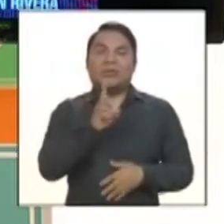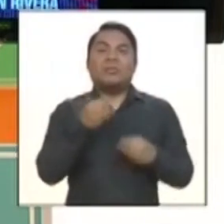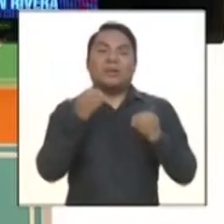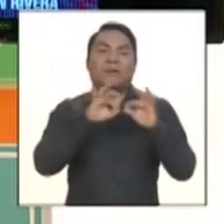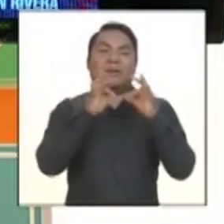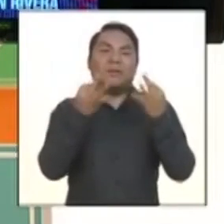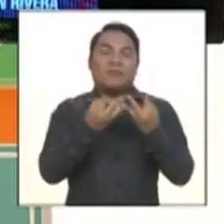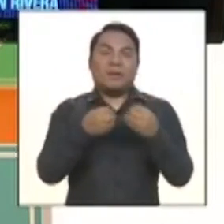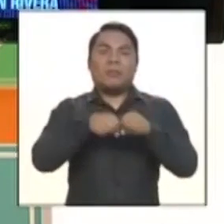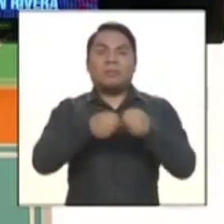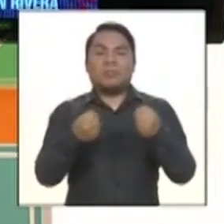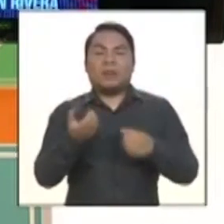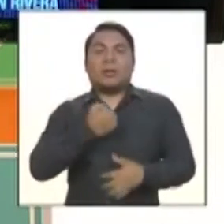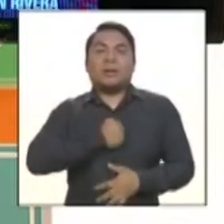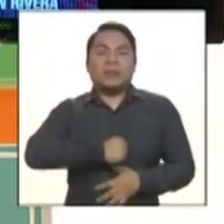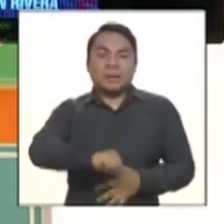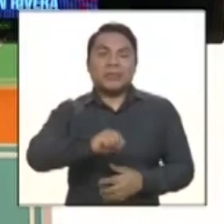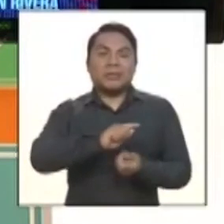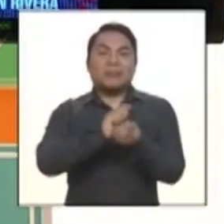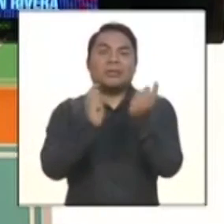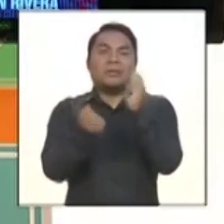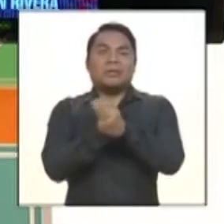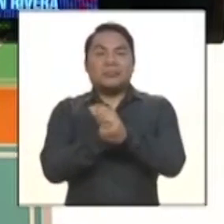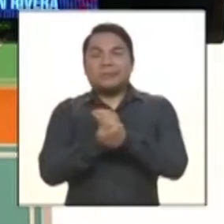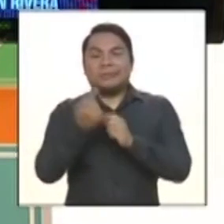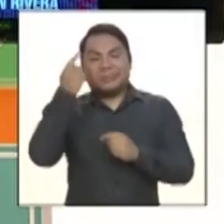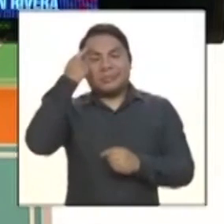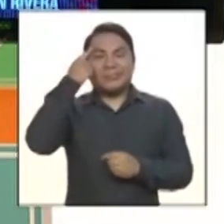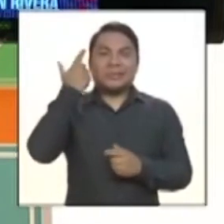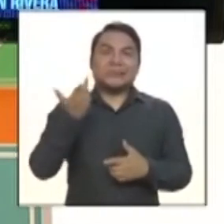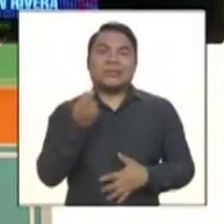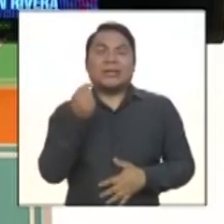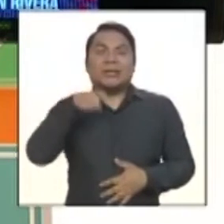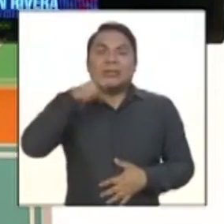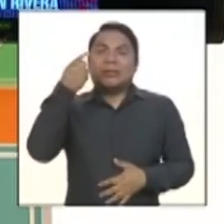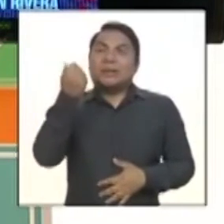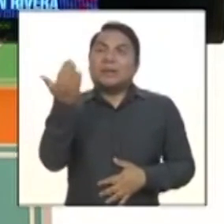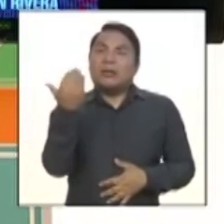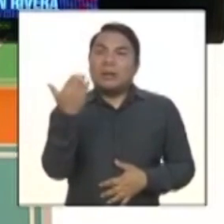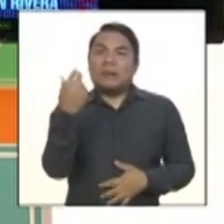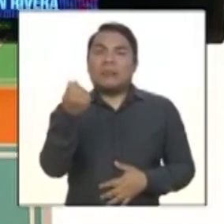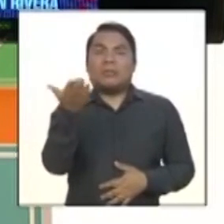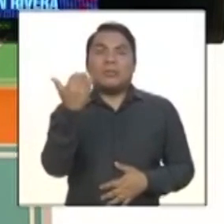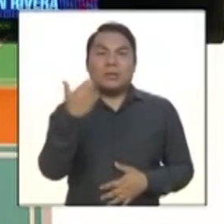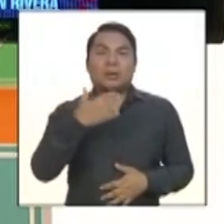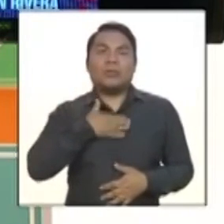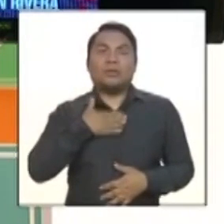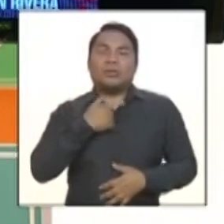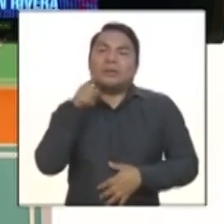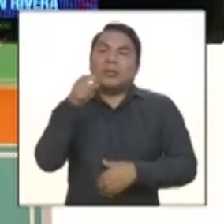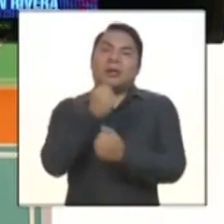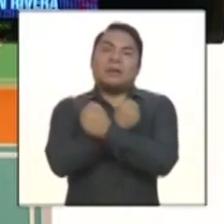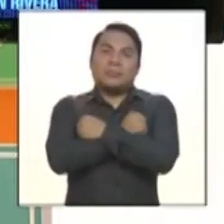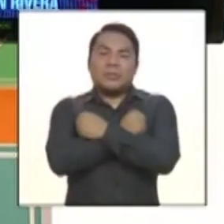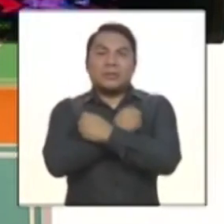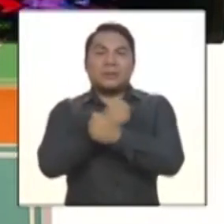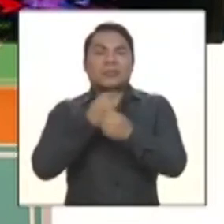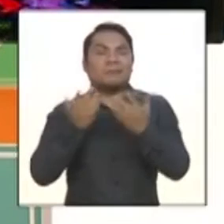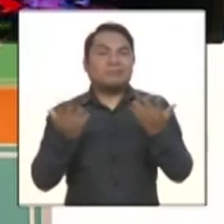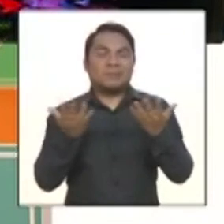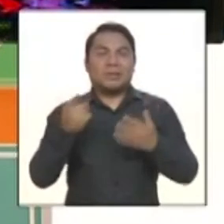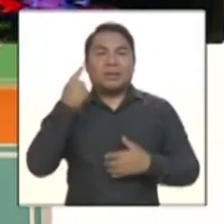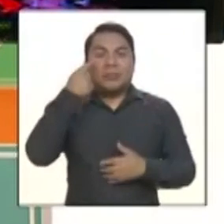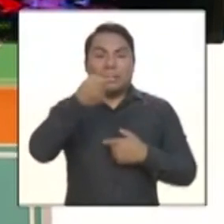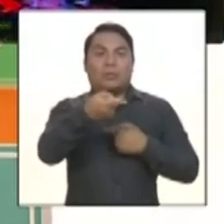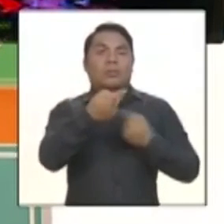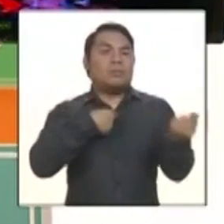rompe, los hijos se convierten en unos manipuladores económicos, tú me das dinero, yo te digo te quiero, ¿no? Y si no